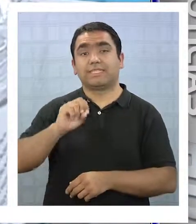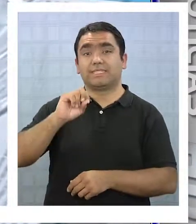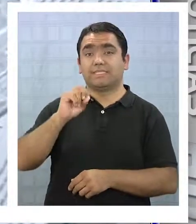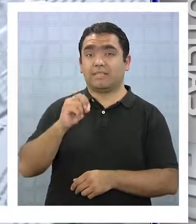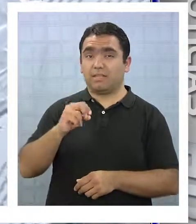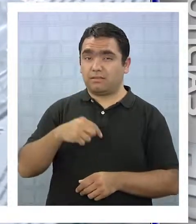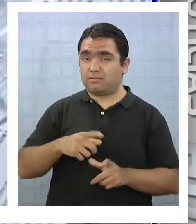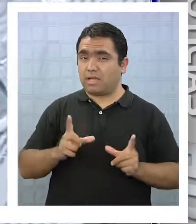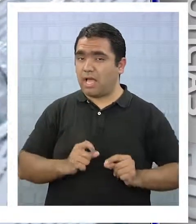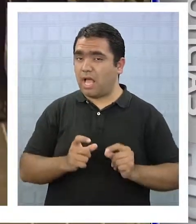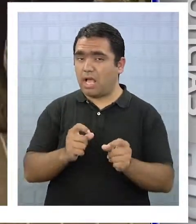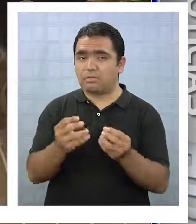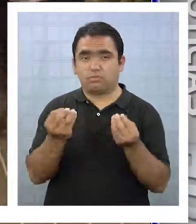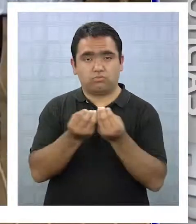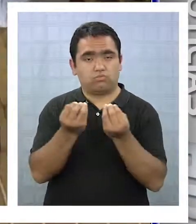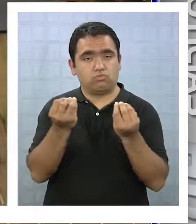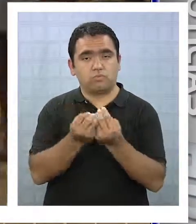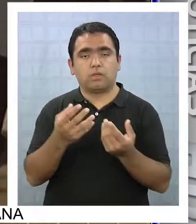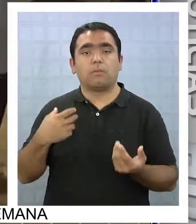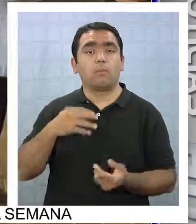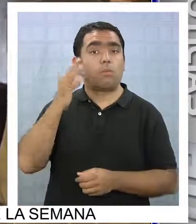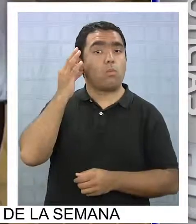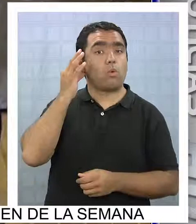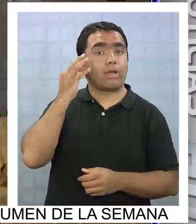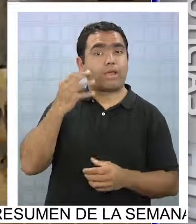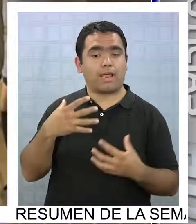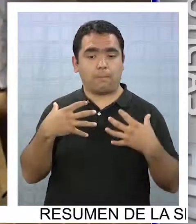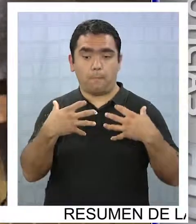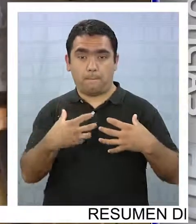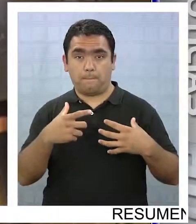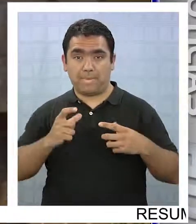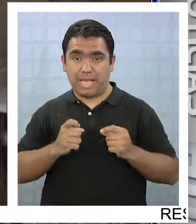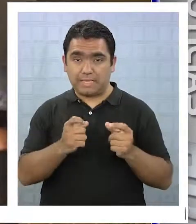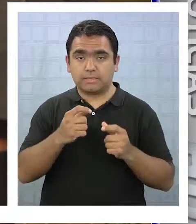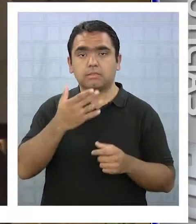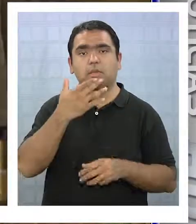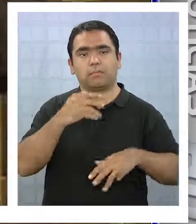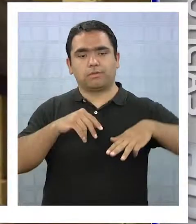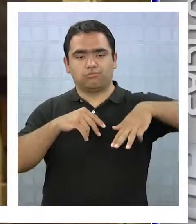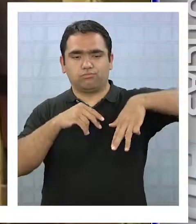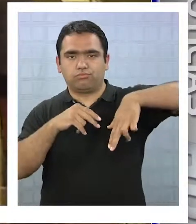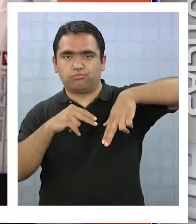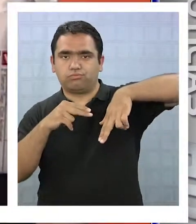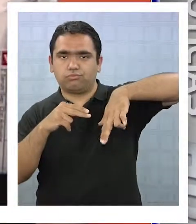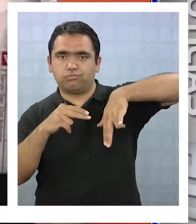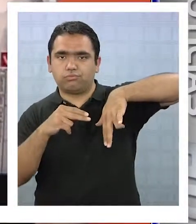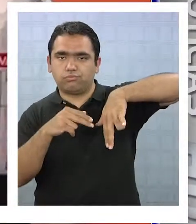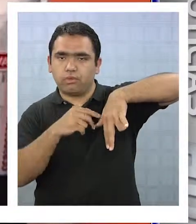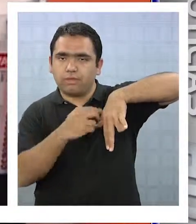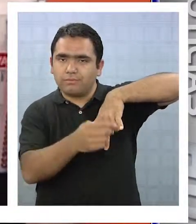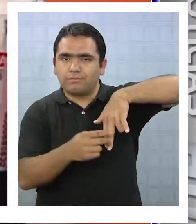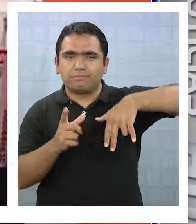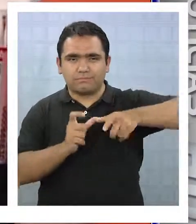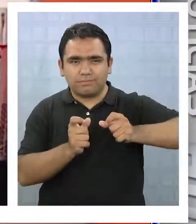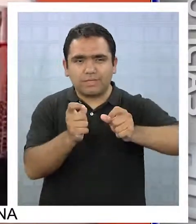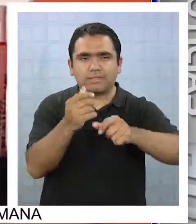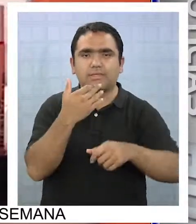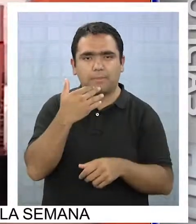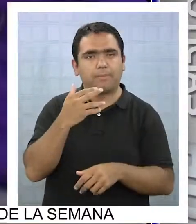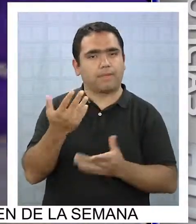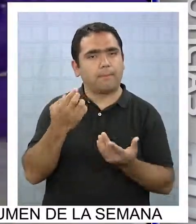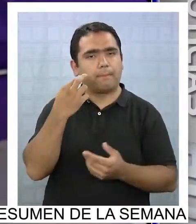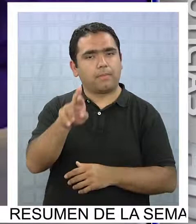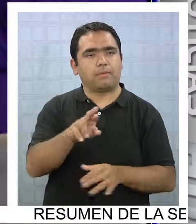mortífero después del de mama, situación que hace que desde el año pasado el Ministerio de Salud esté planificando esta campaña de